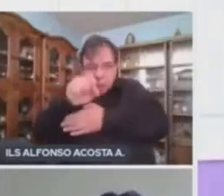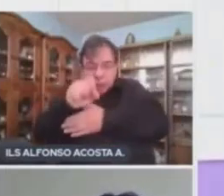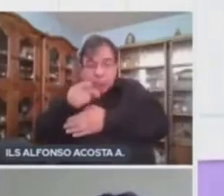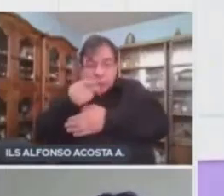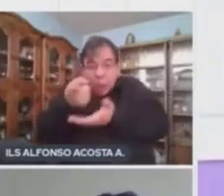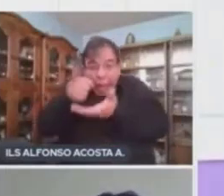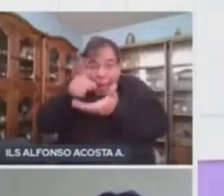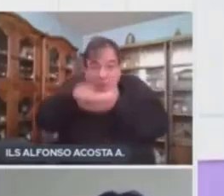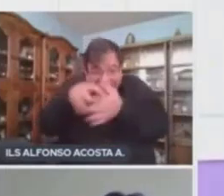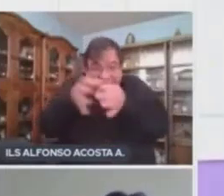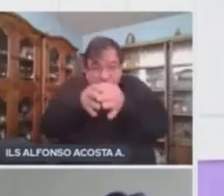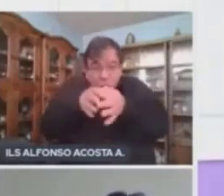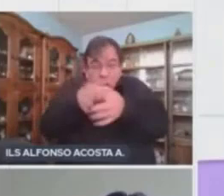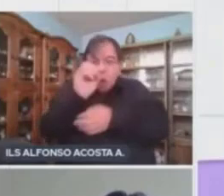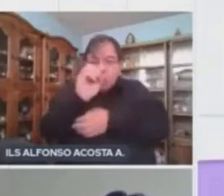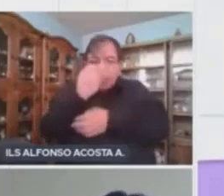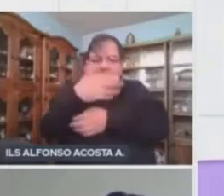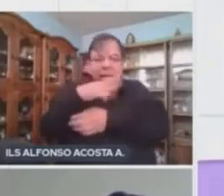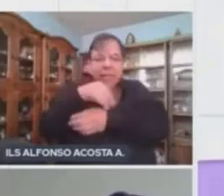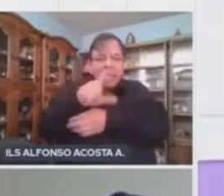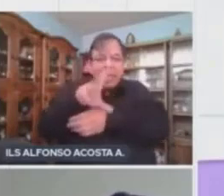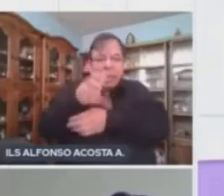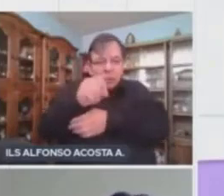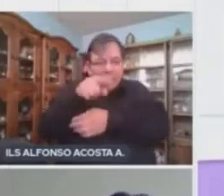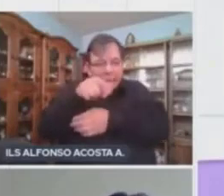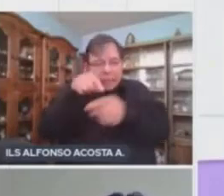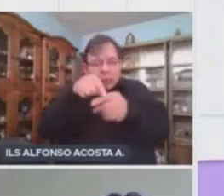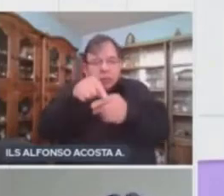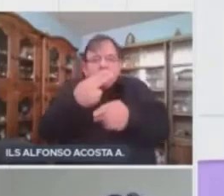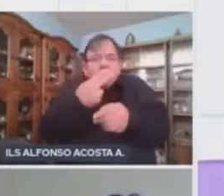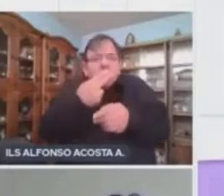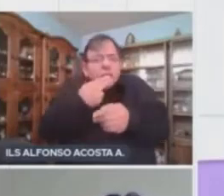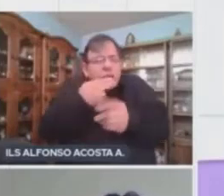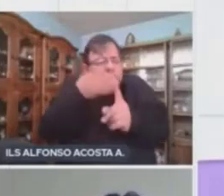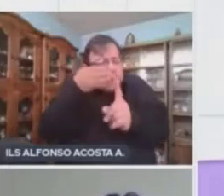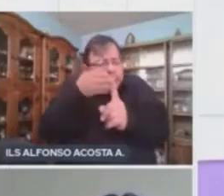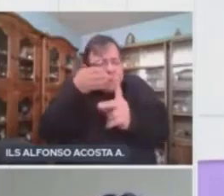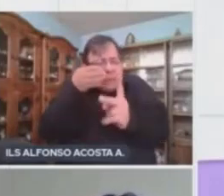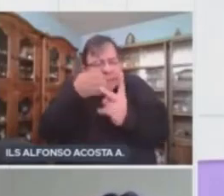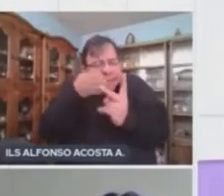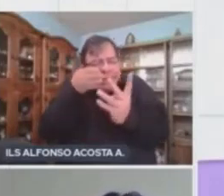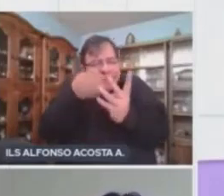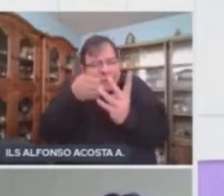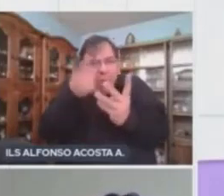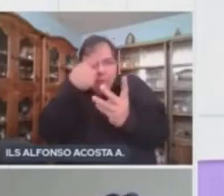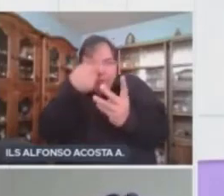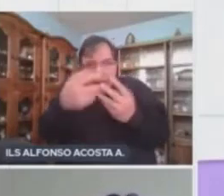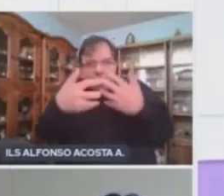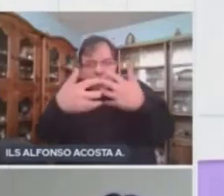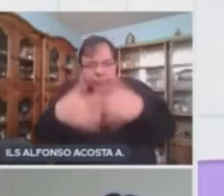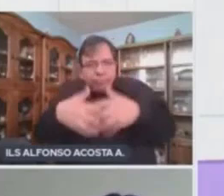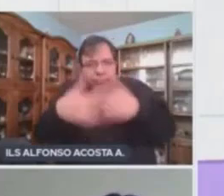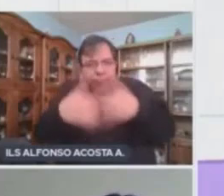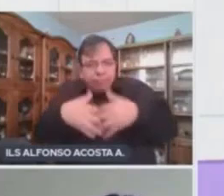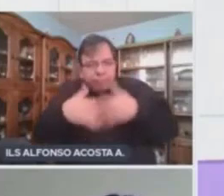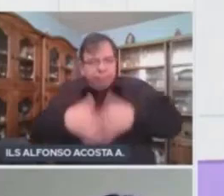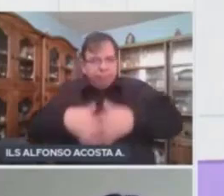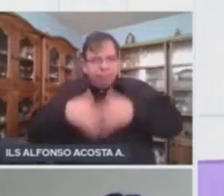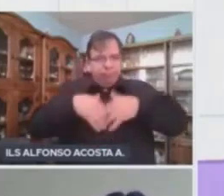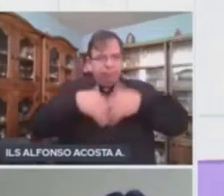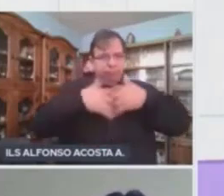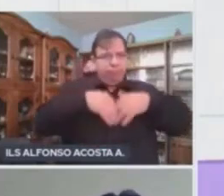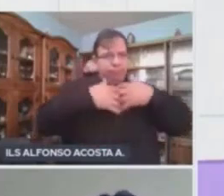organelos que tienen funciones específicas para realizar todas las funciones vitales que necesitamos.